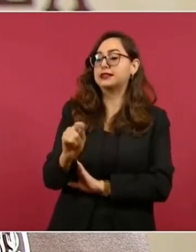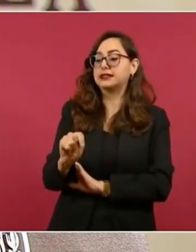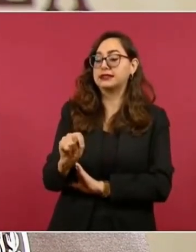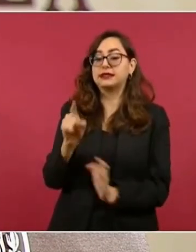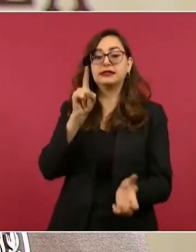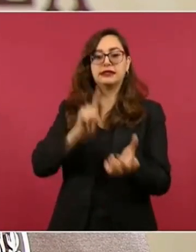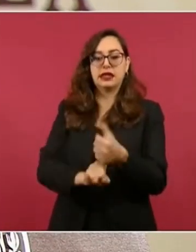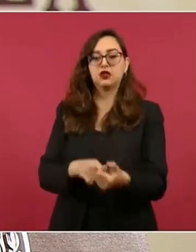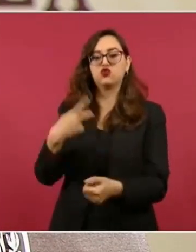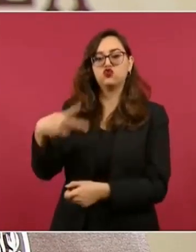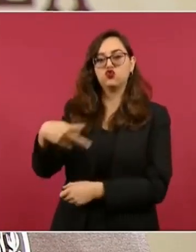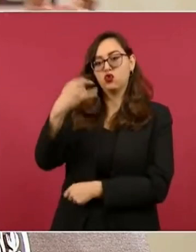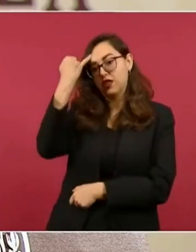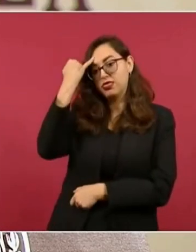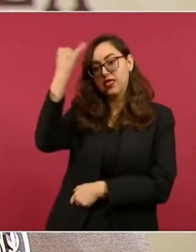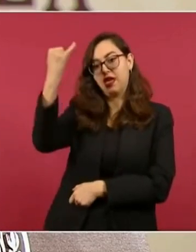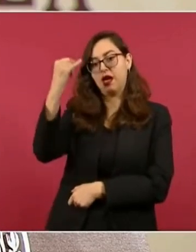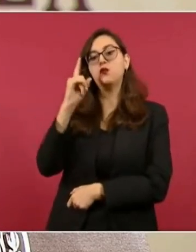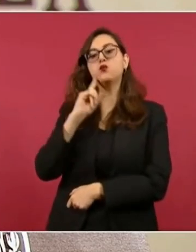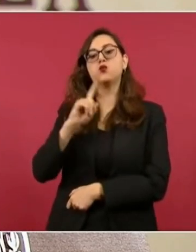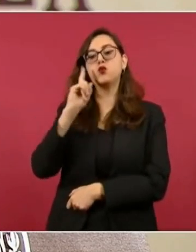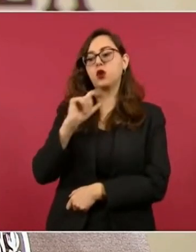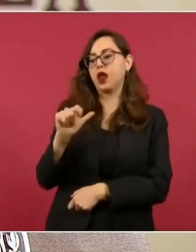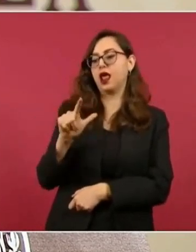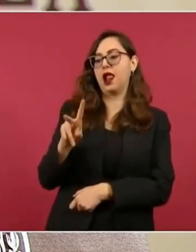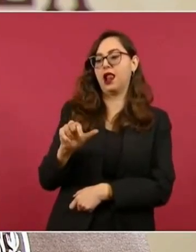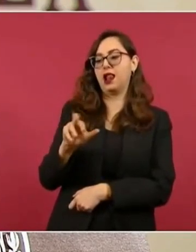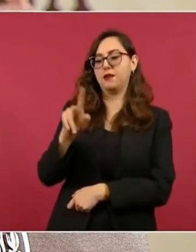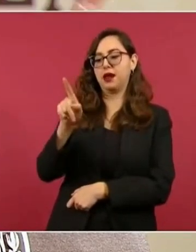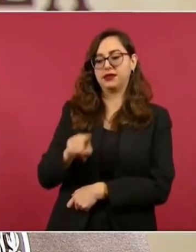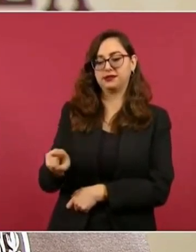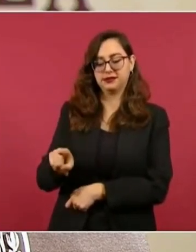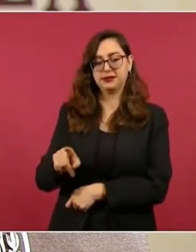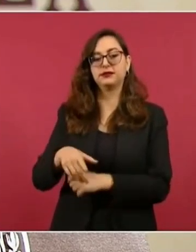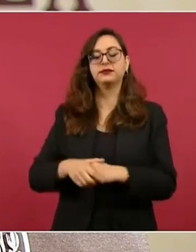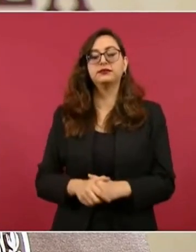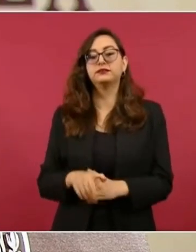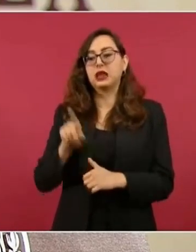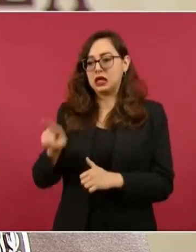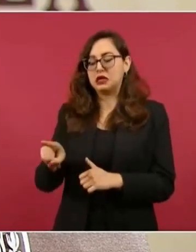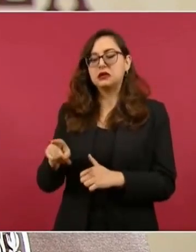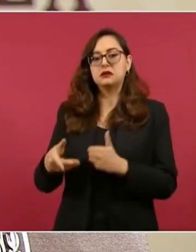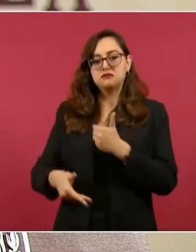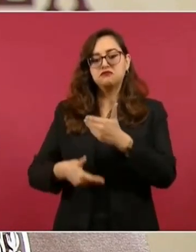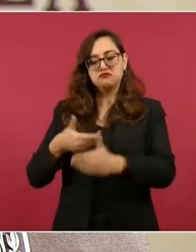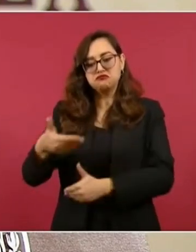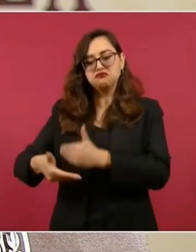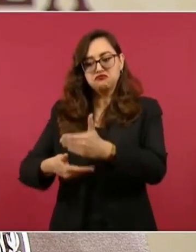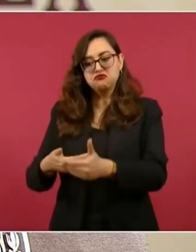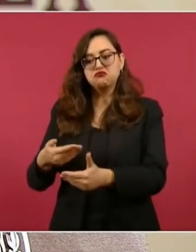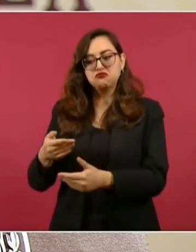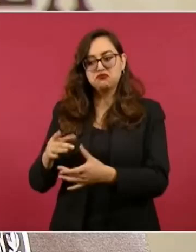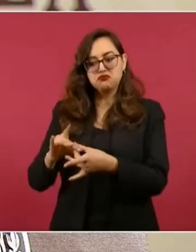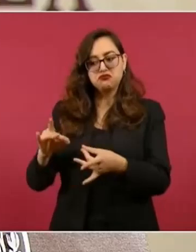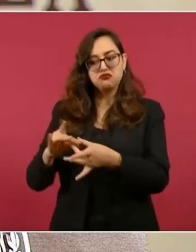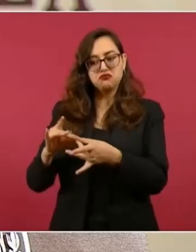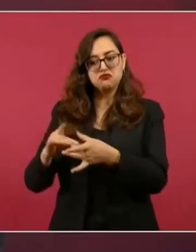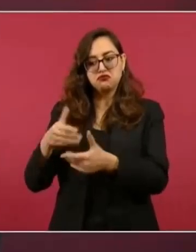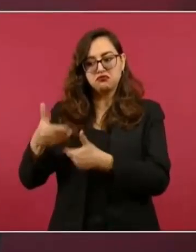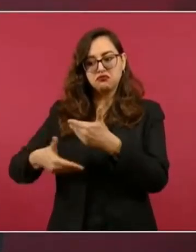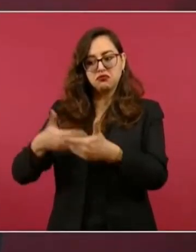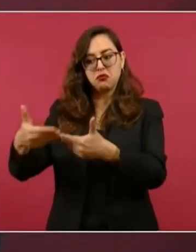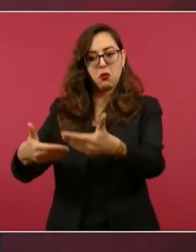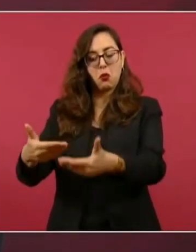muestra de una capacidad eficiente de desarrollar productos de protección a la salud